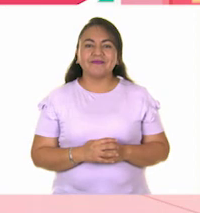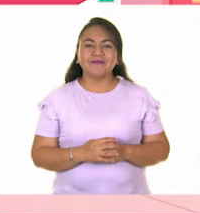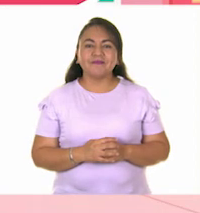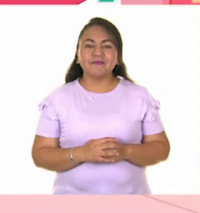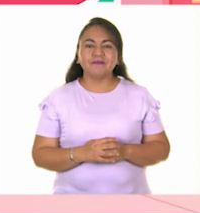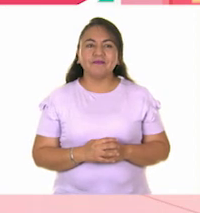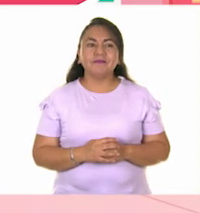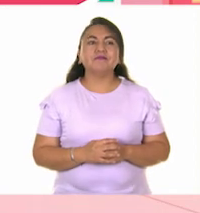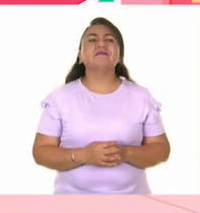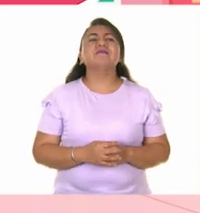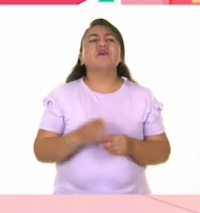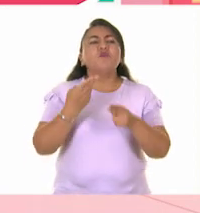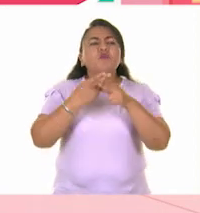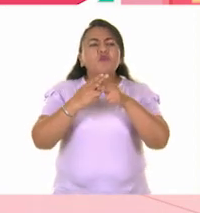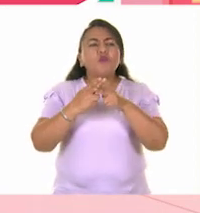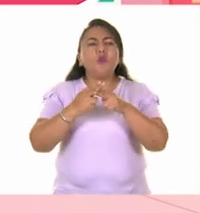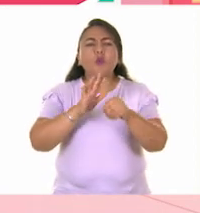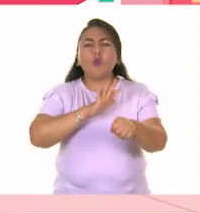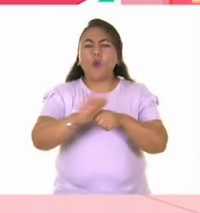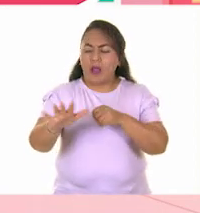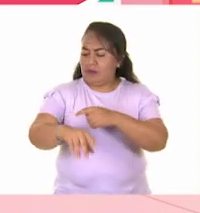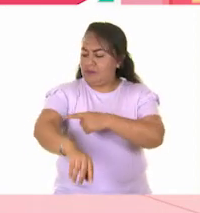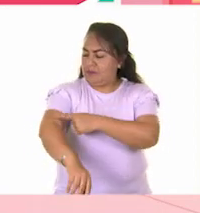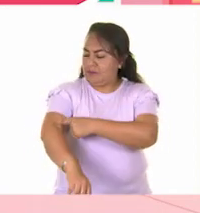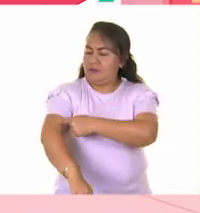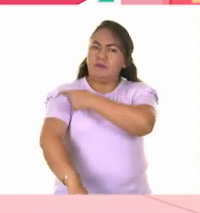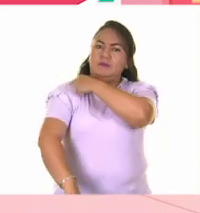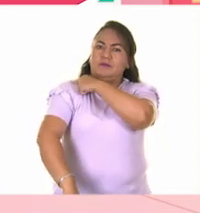¿Qué hueso une el codo con el hombro?